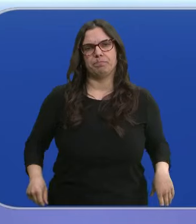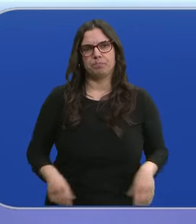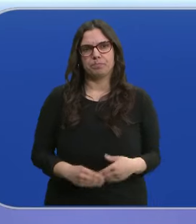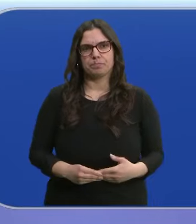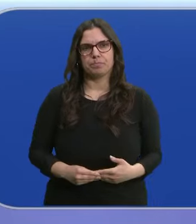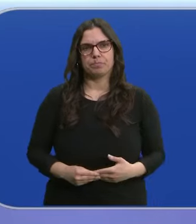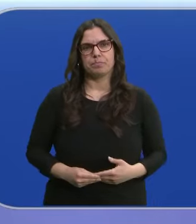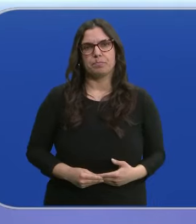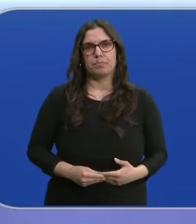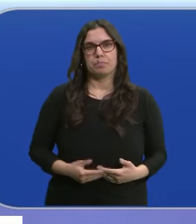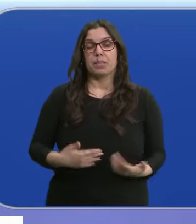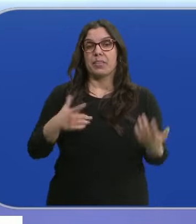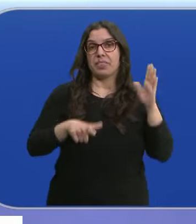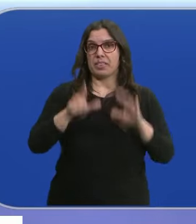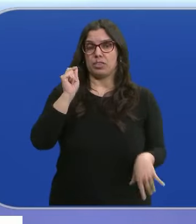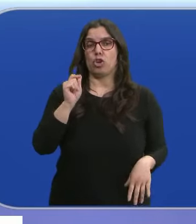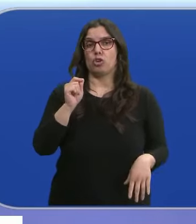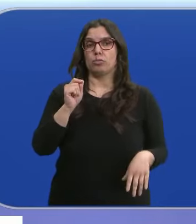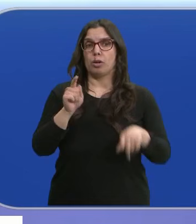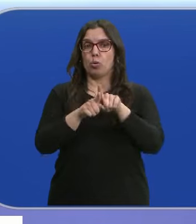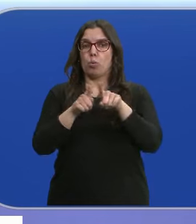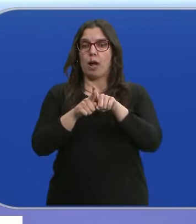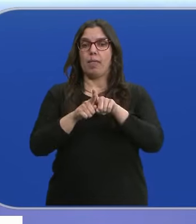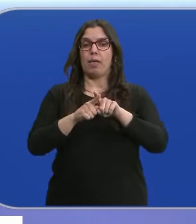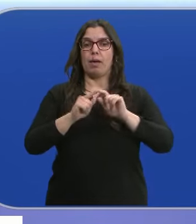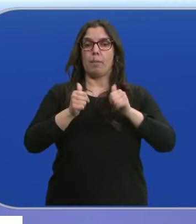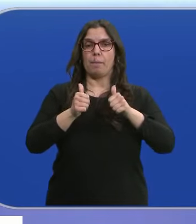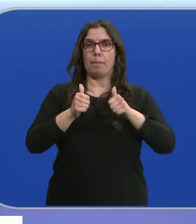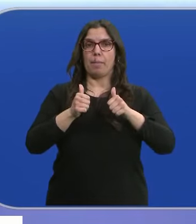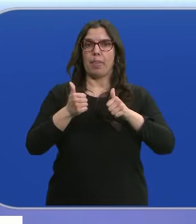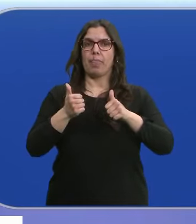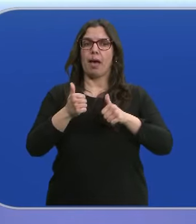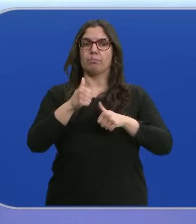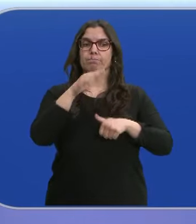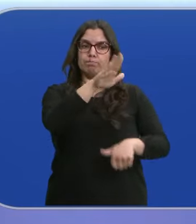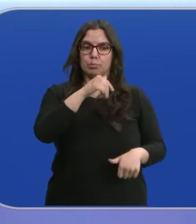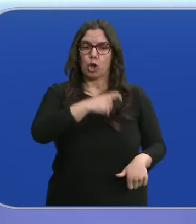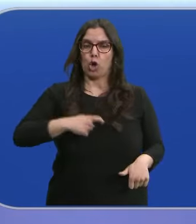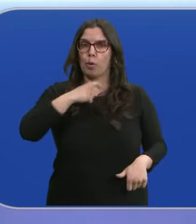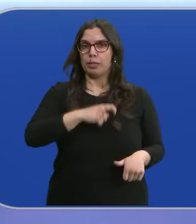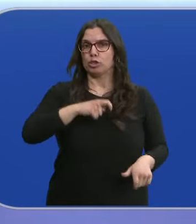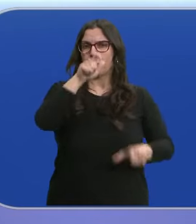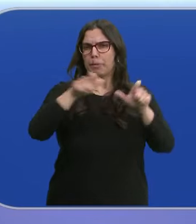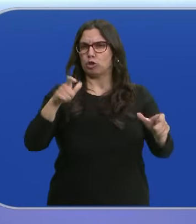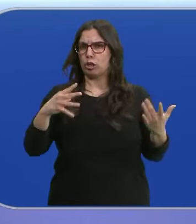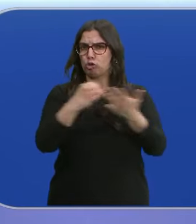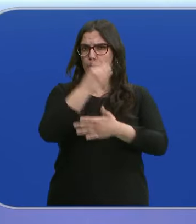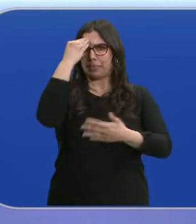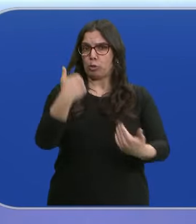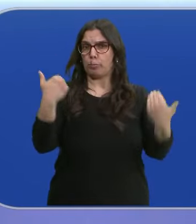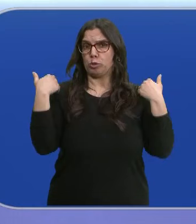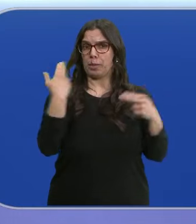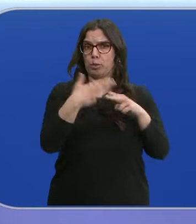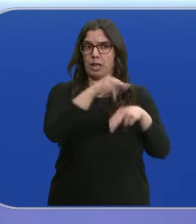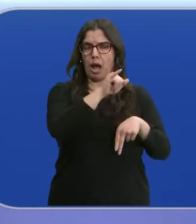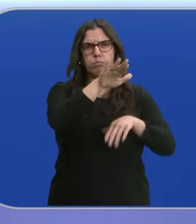No reservamos la decisión de someter a comparecer en esa comisión a todo aquel responsable